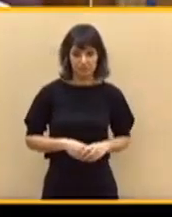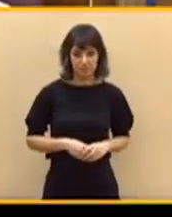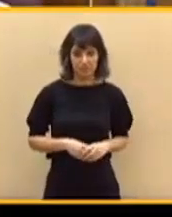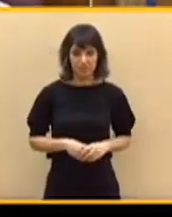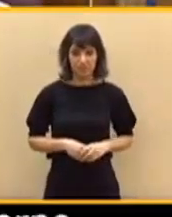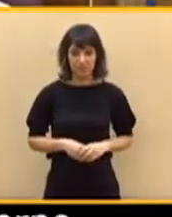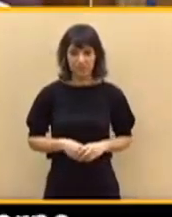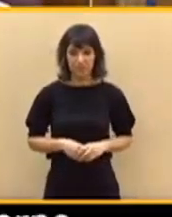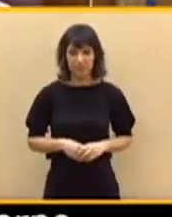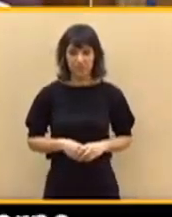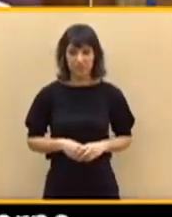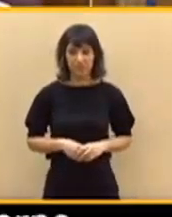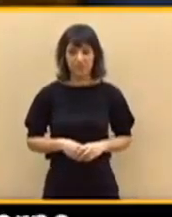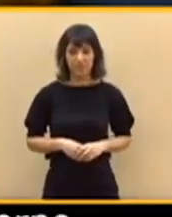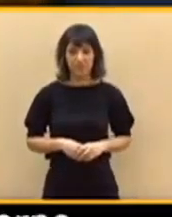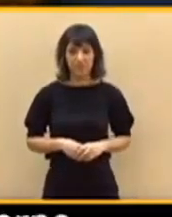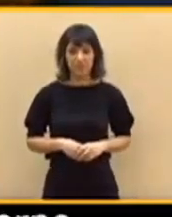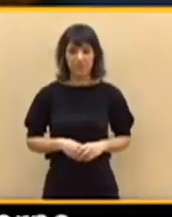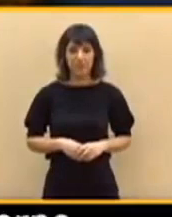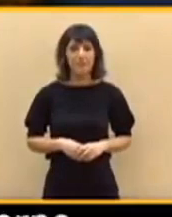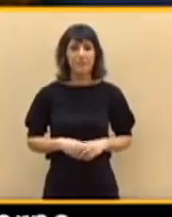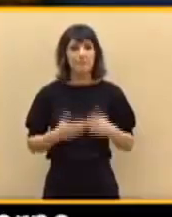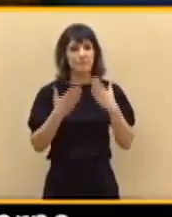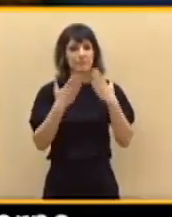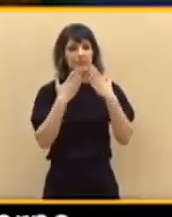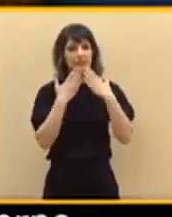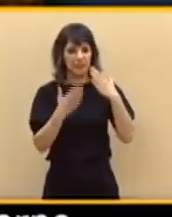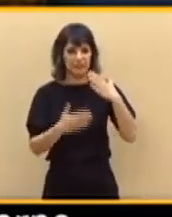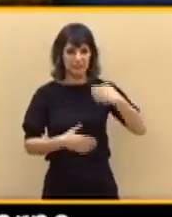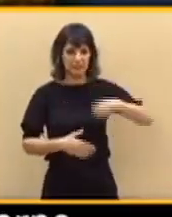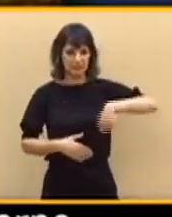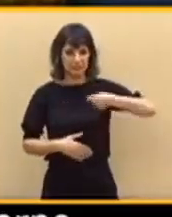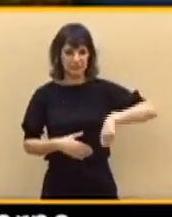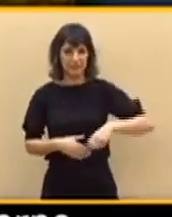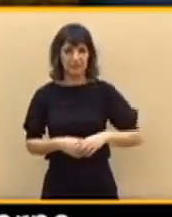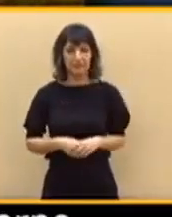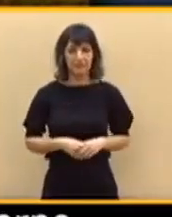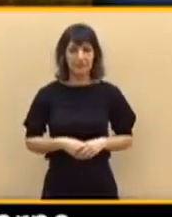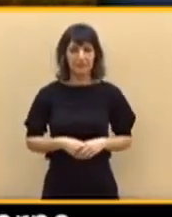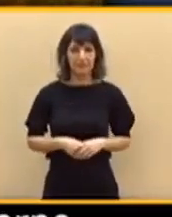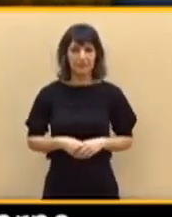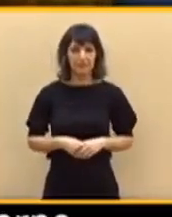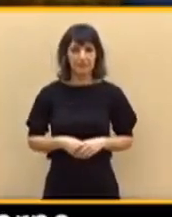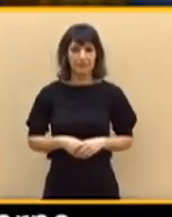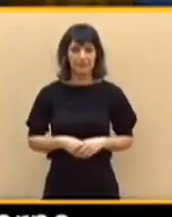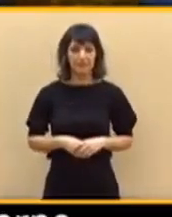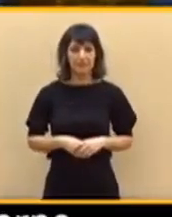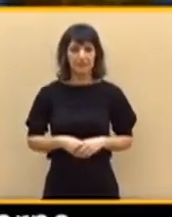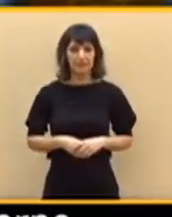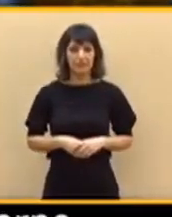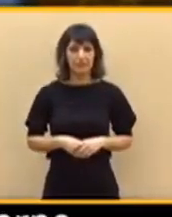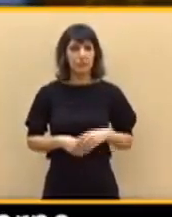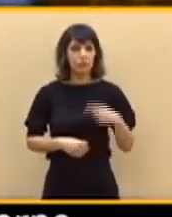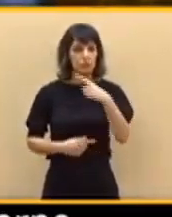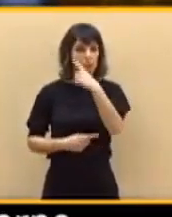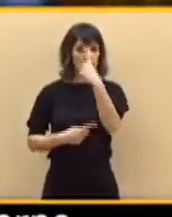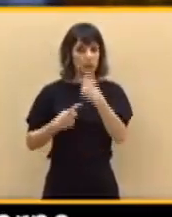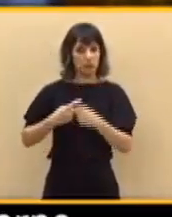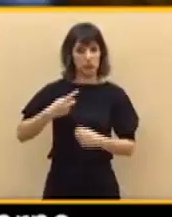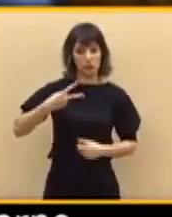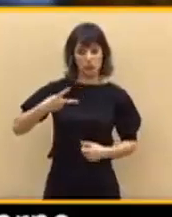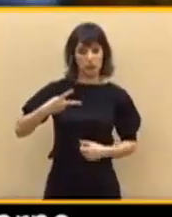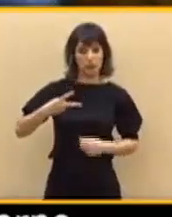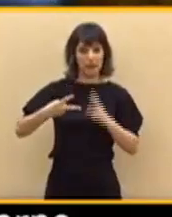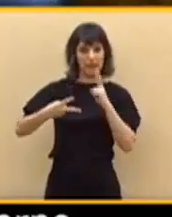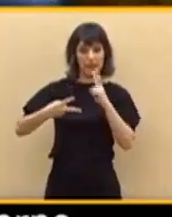Gracias, señora presidenta. Gracias, señor García Egea. Ha formulado usted dos preguntas. La respuesta a la primera es sí.